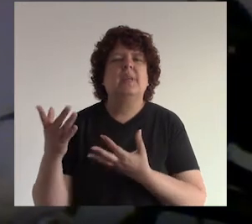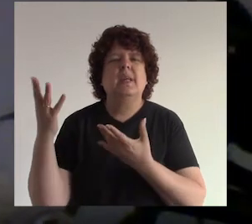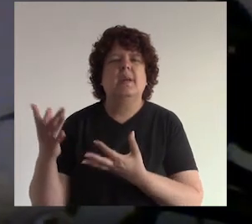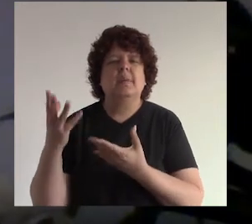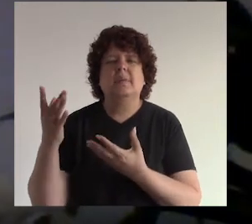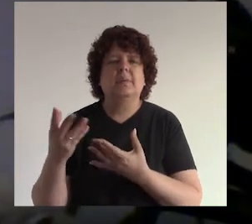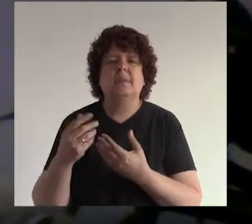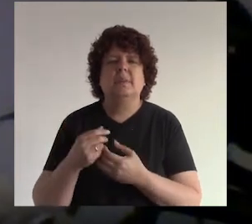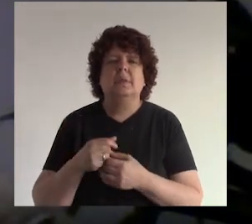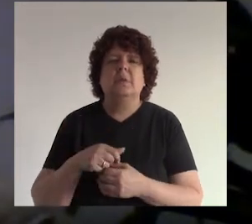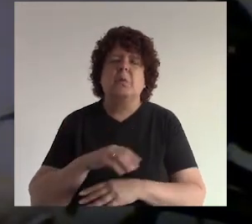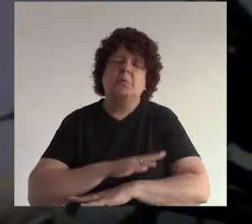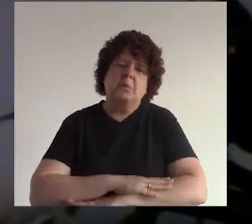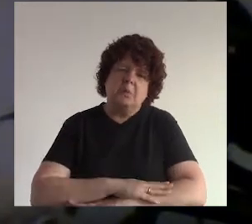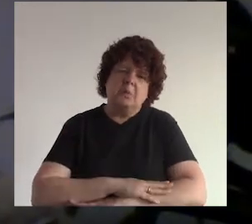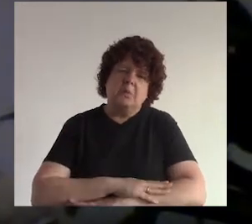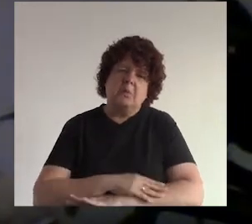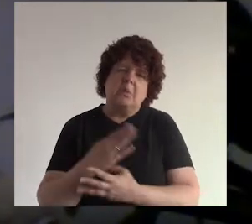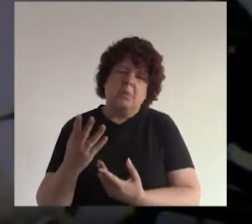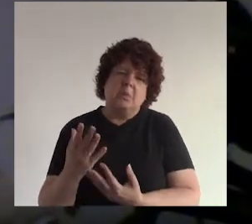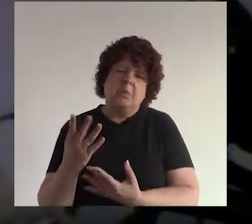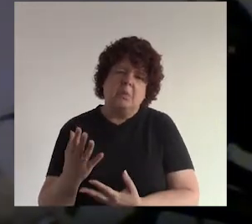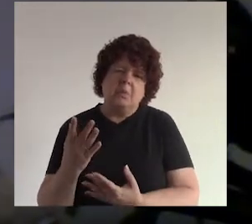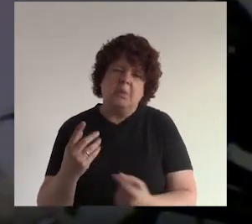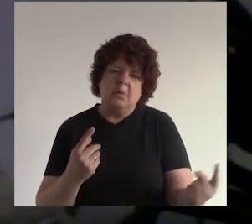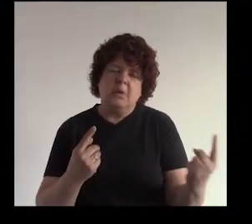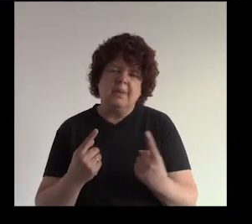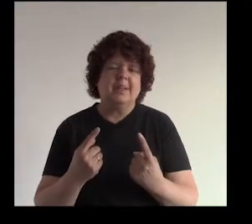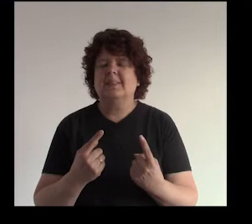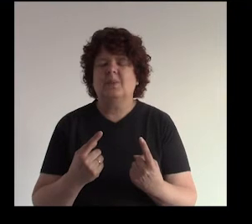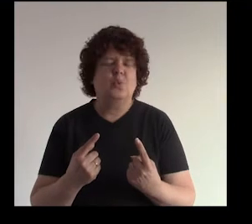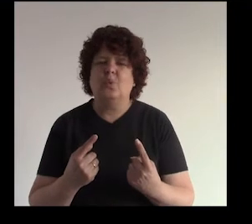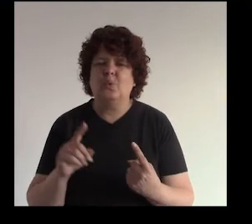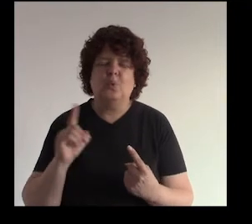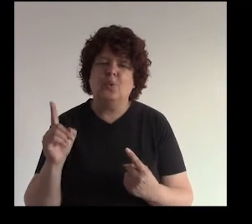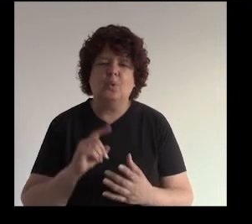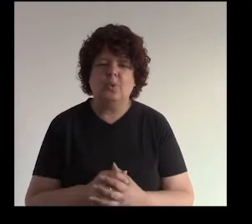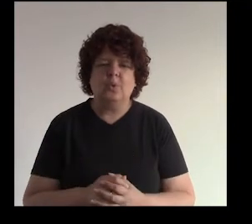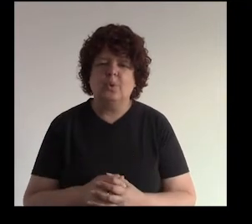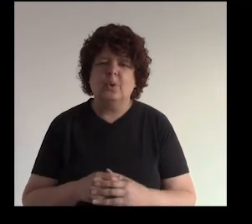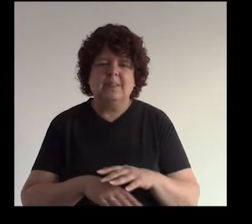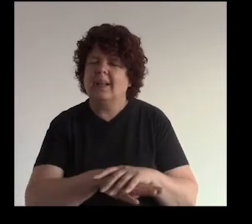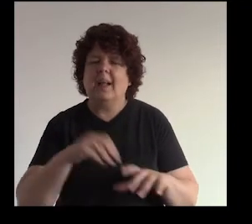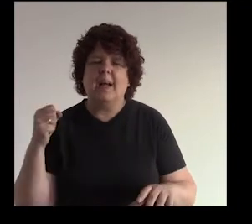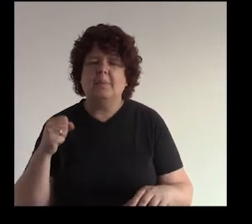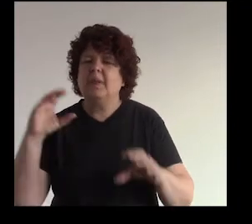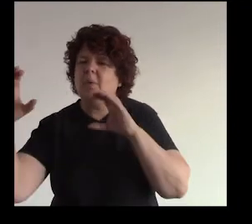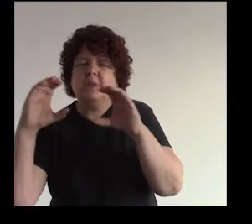no esperemos de manera pasiva que la gente se acerque a preguntarte ¿qué vendes? ¿cuál es tu emprendimiento? ¿no?